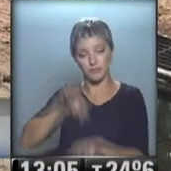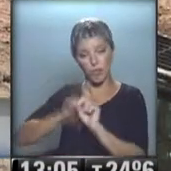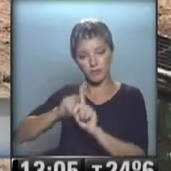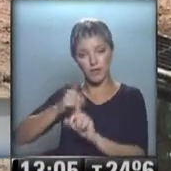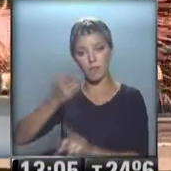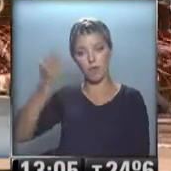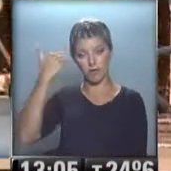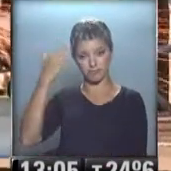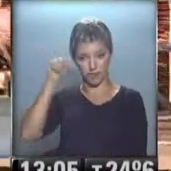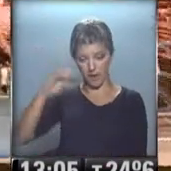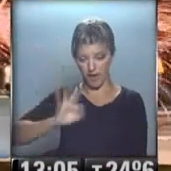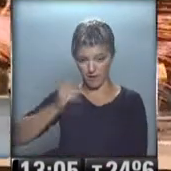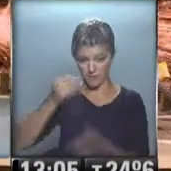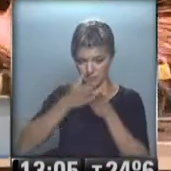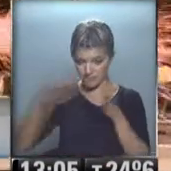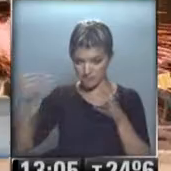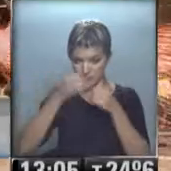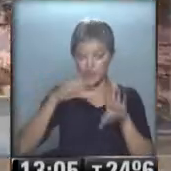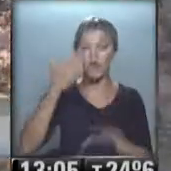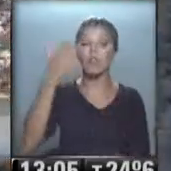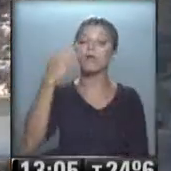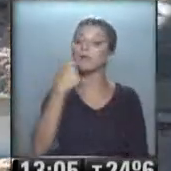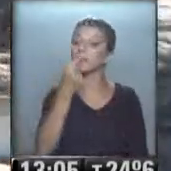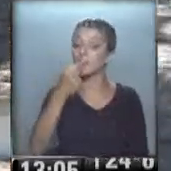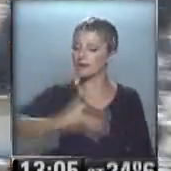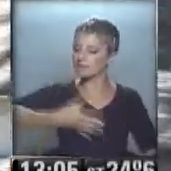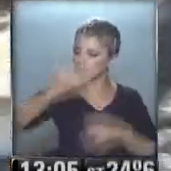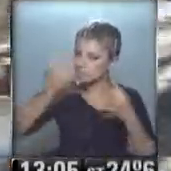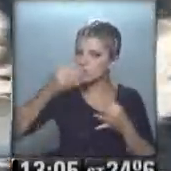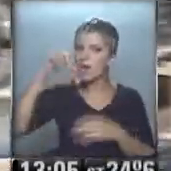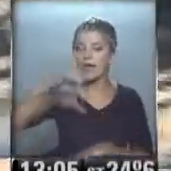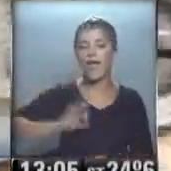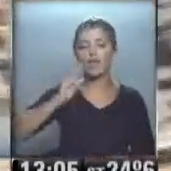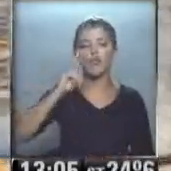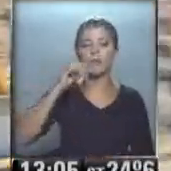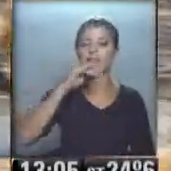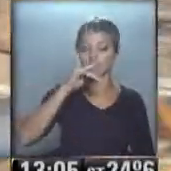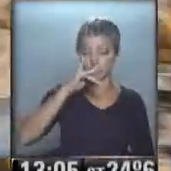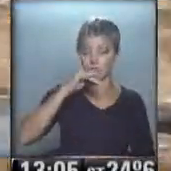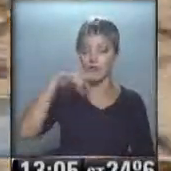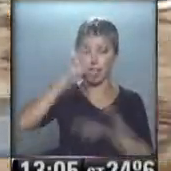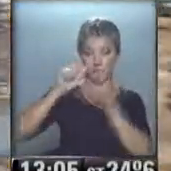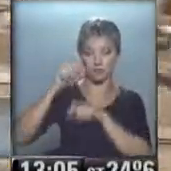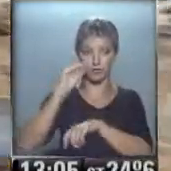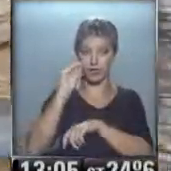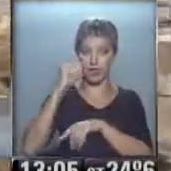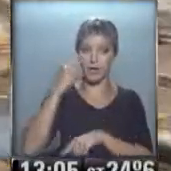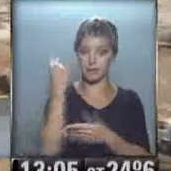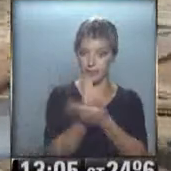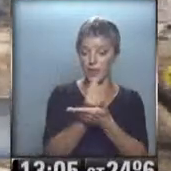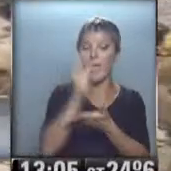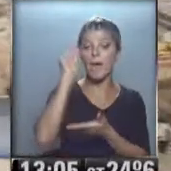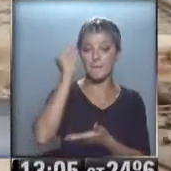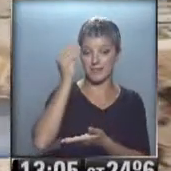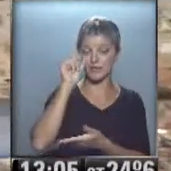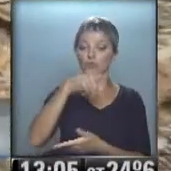comienzo de año, Dilma Rousseff aseguró que, a partir de 2014, los ciudadanos de su país tendrán un mejor nivel de